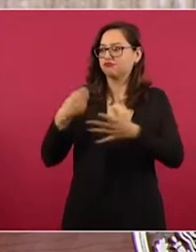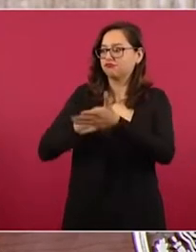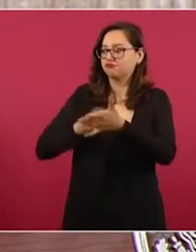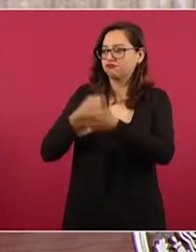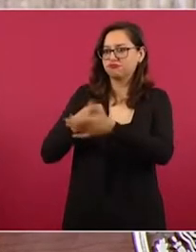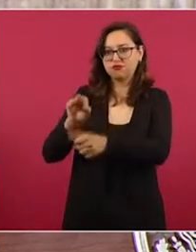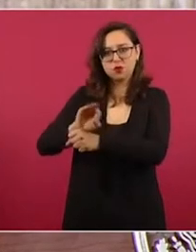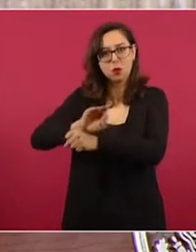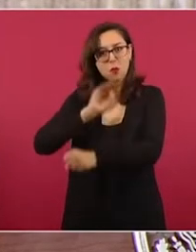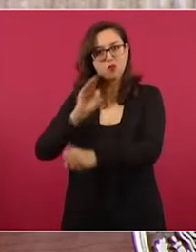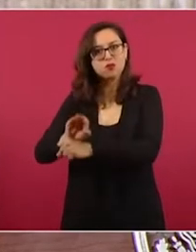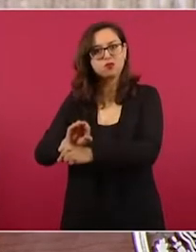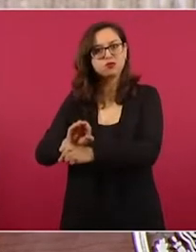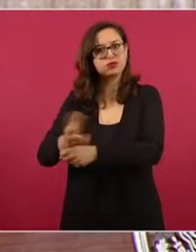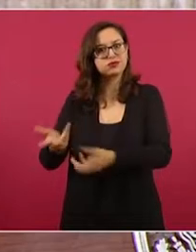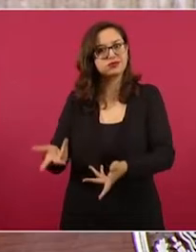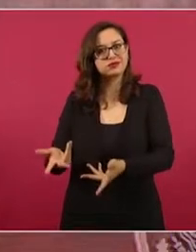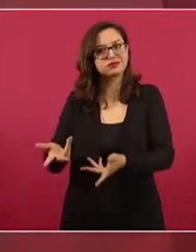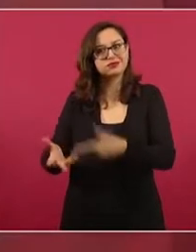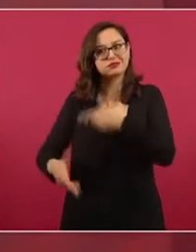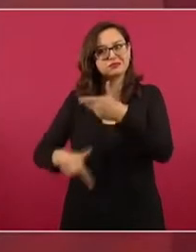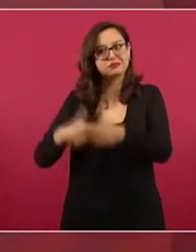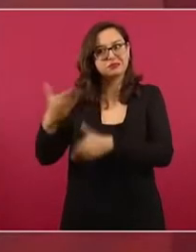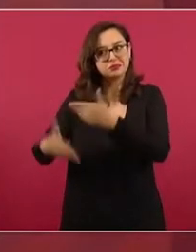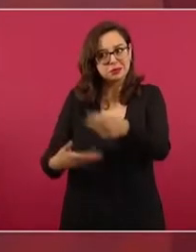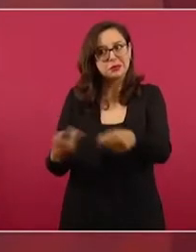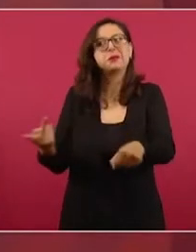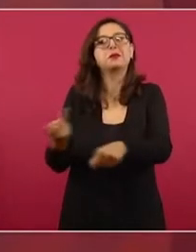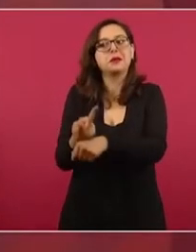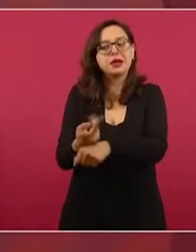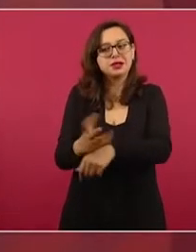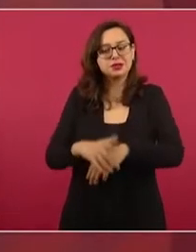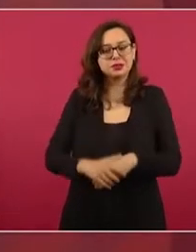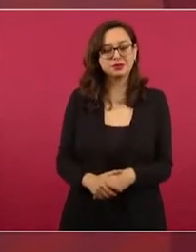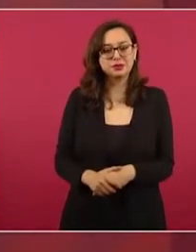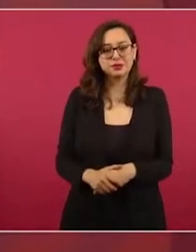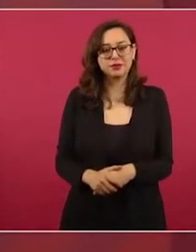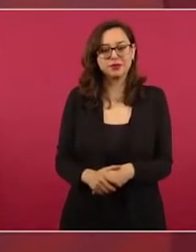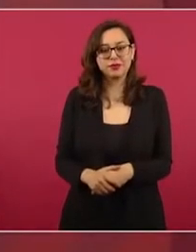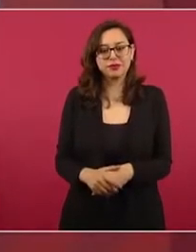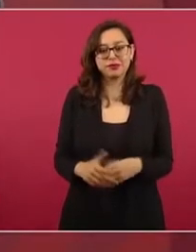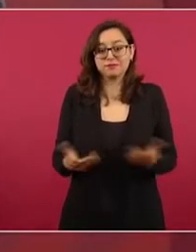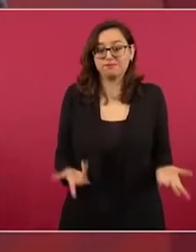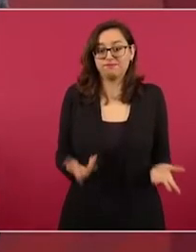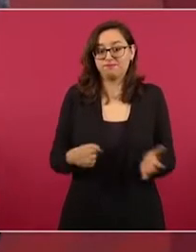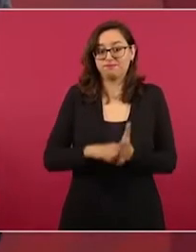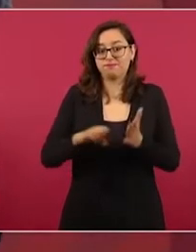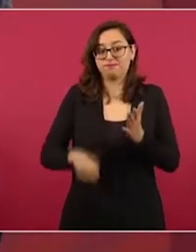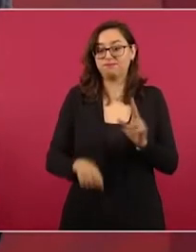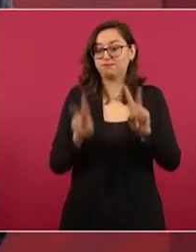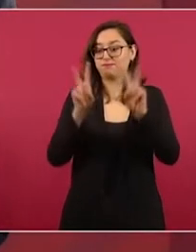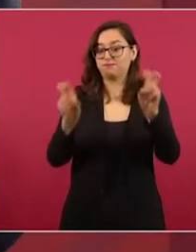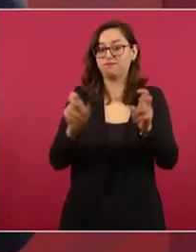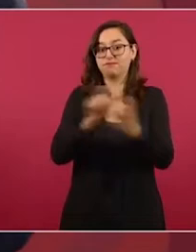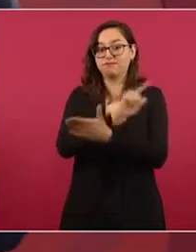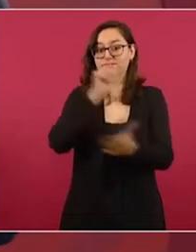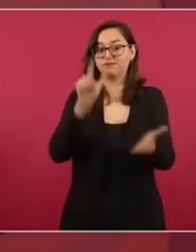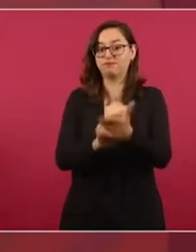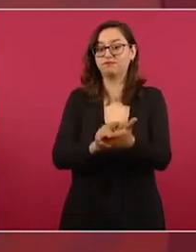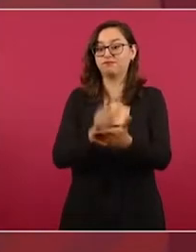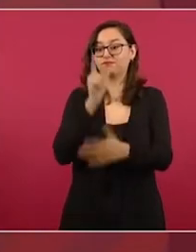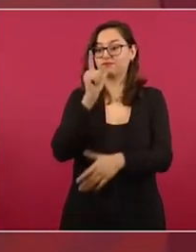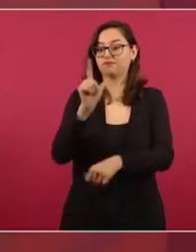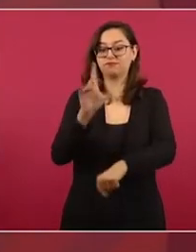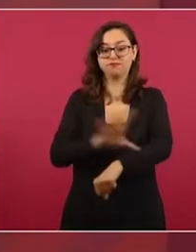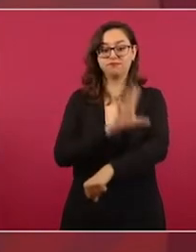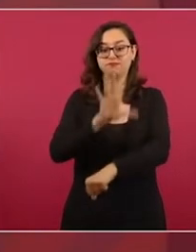se lleva a cabo la reforma o se propone la reforma energética y era votar